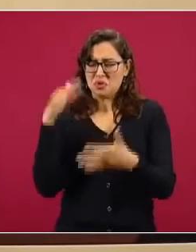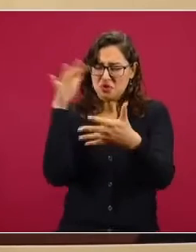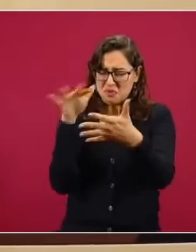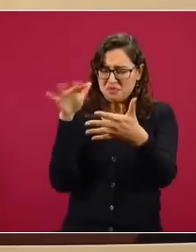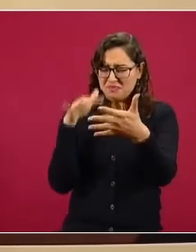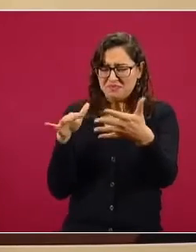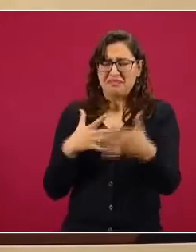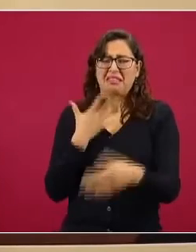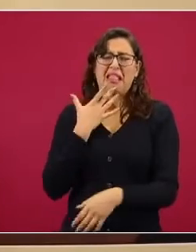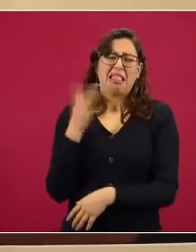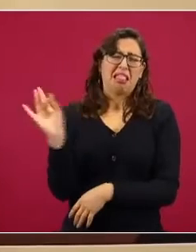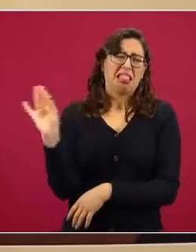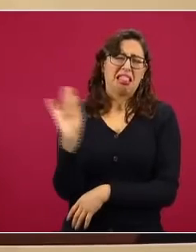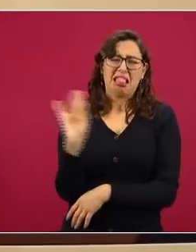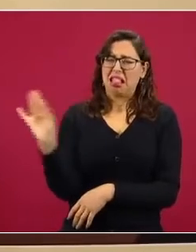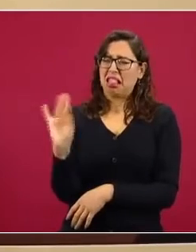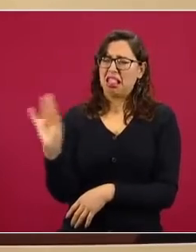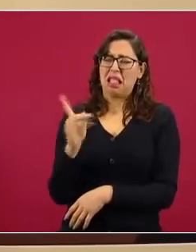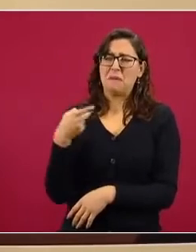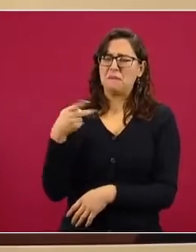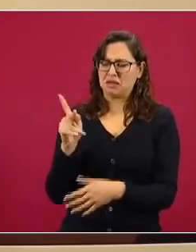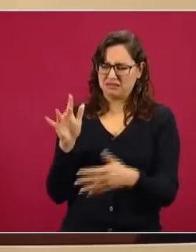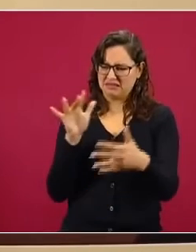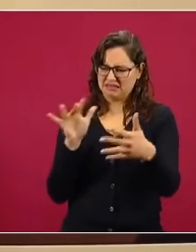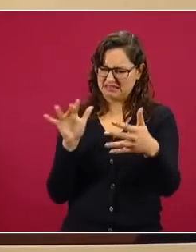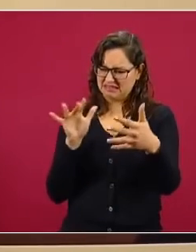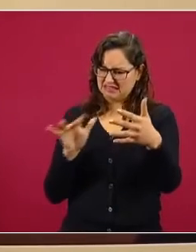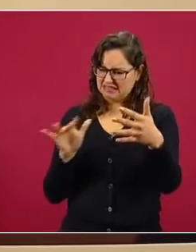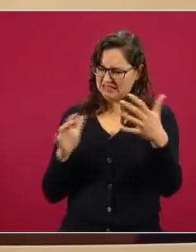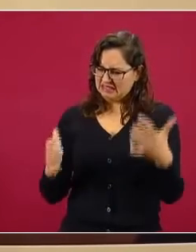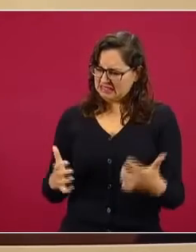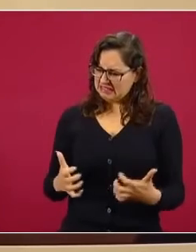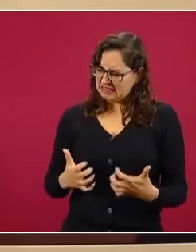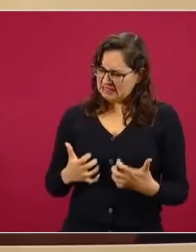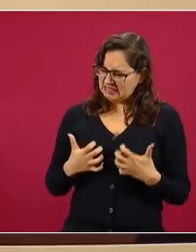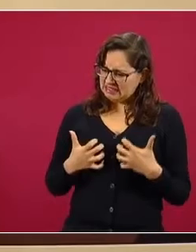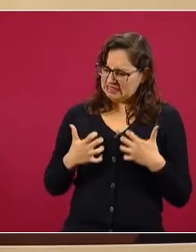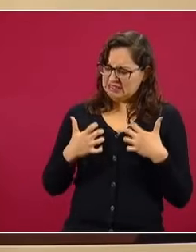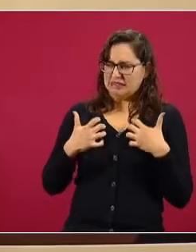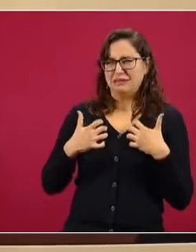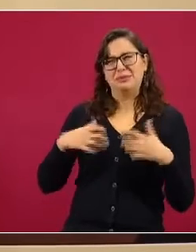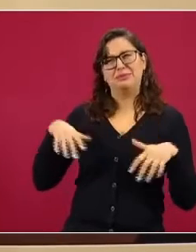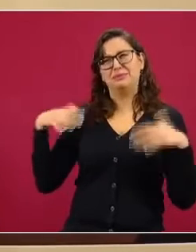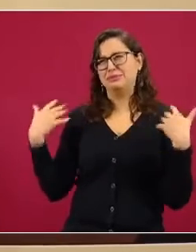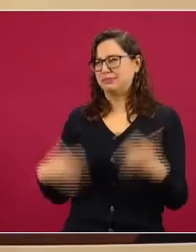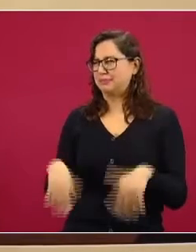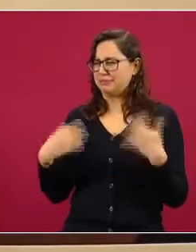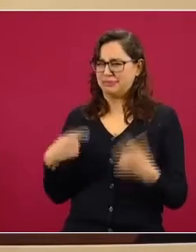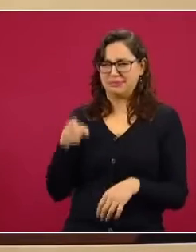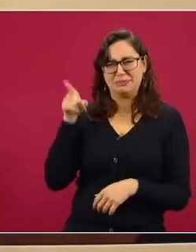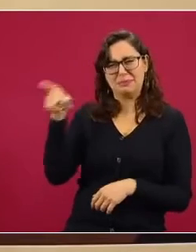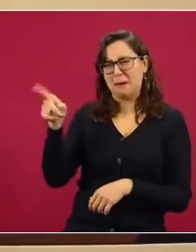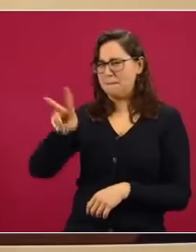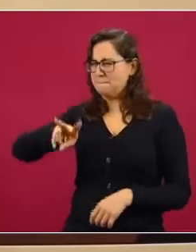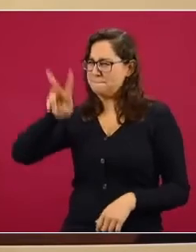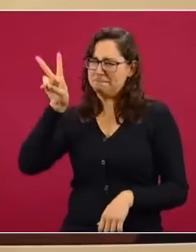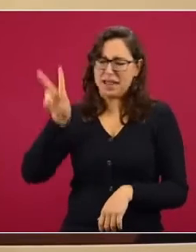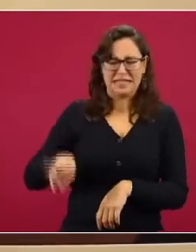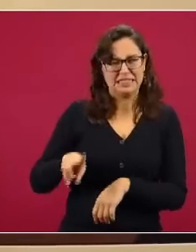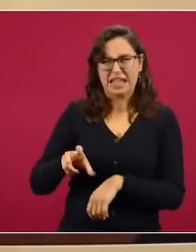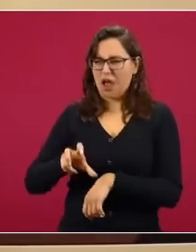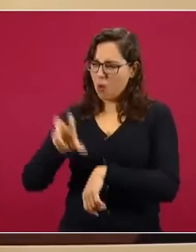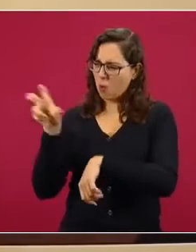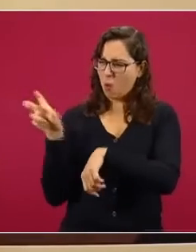avancé en la redacción me fui enojando más hay que tener los huevos muy azules para llamar